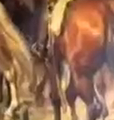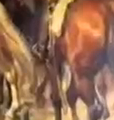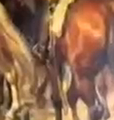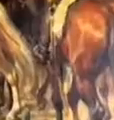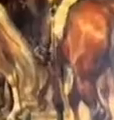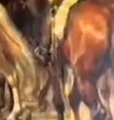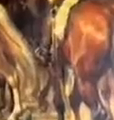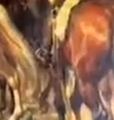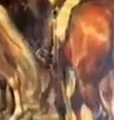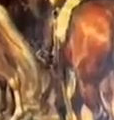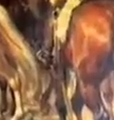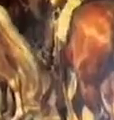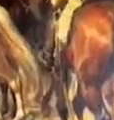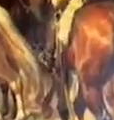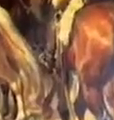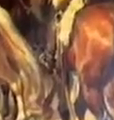Queremos Gerald la Démontos asunto individual Aparece calle